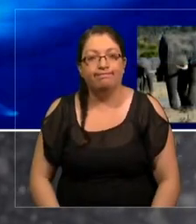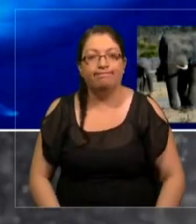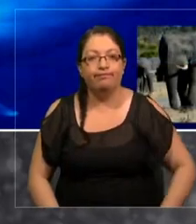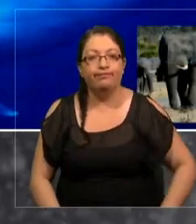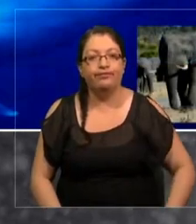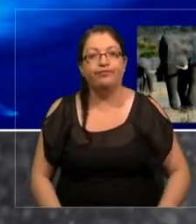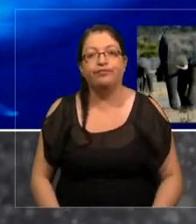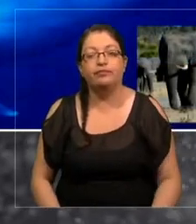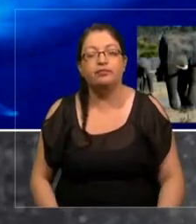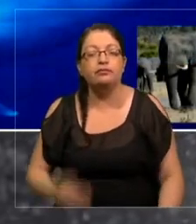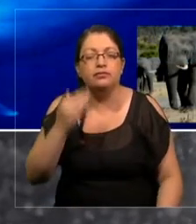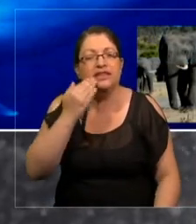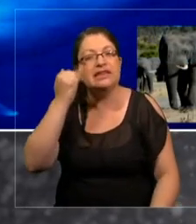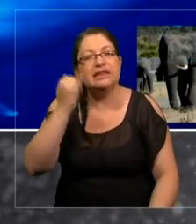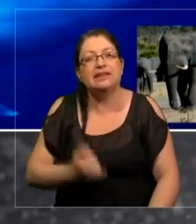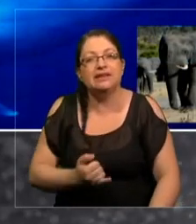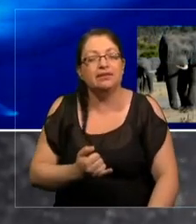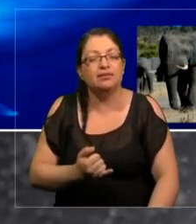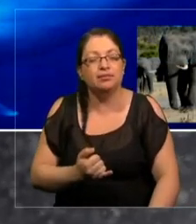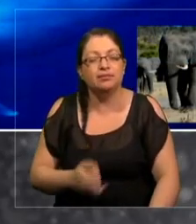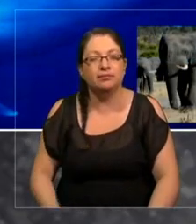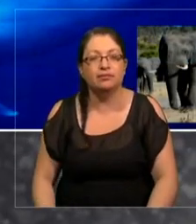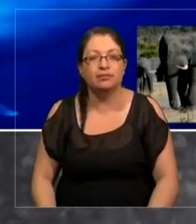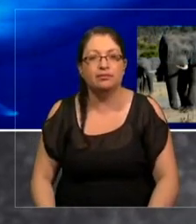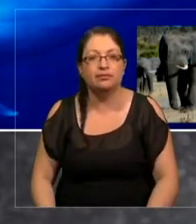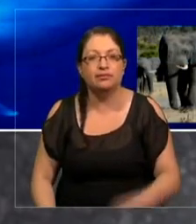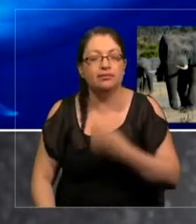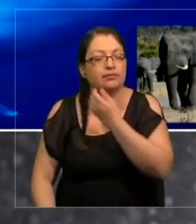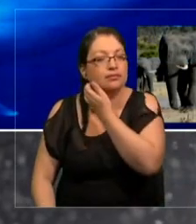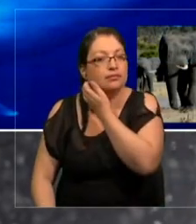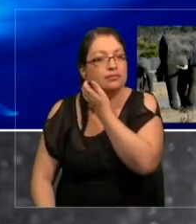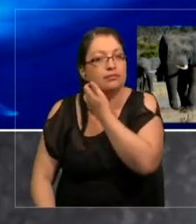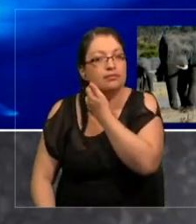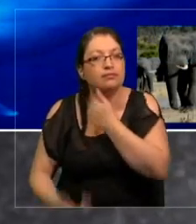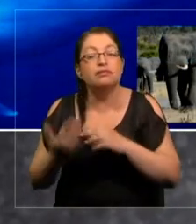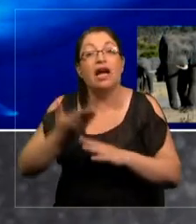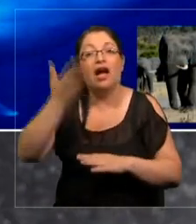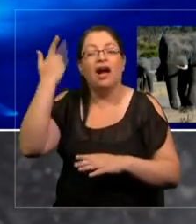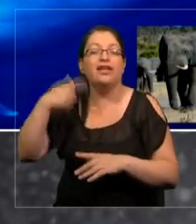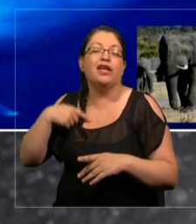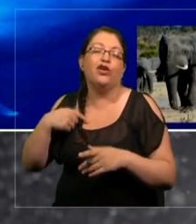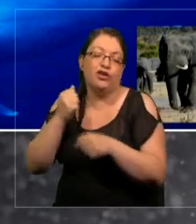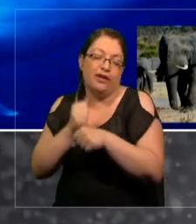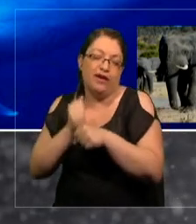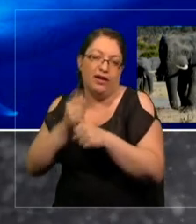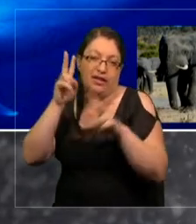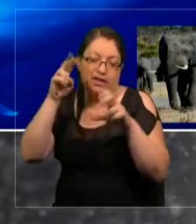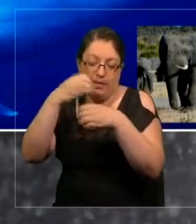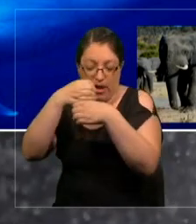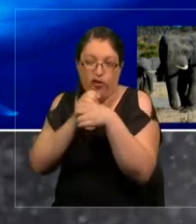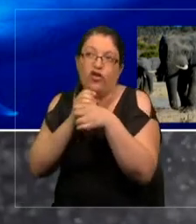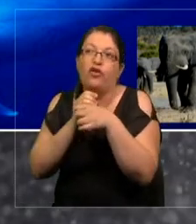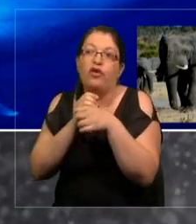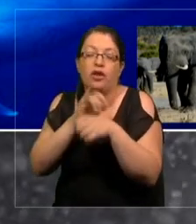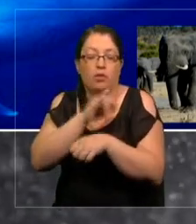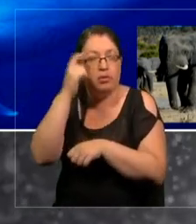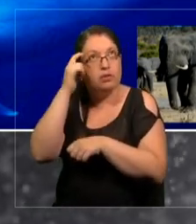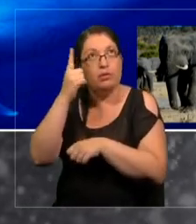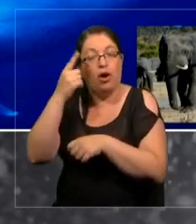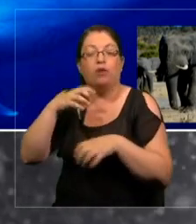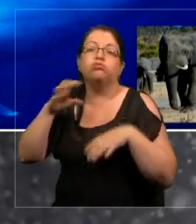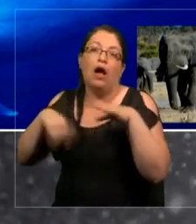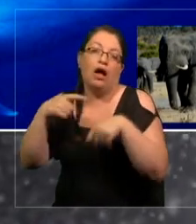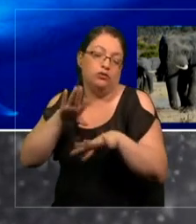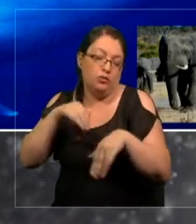A menudo, antes estuve involucrado en biología, dije, bueno, somos uno de estos, somos un mamífero,